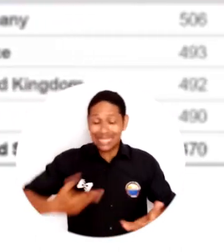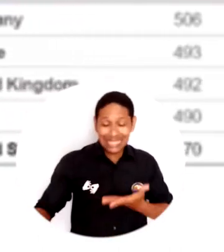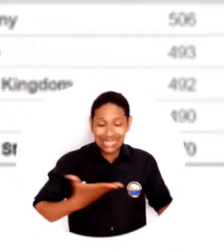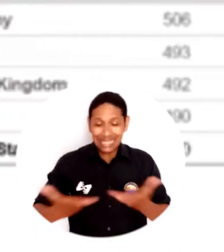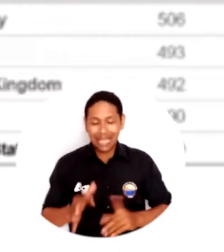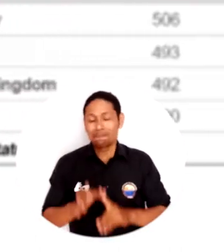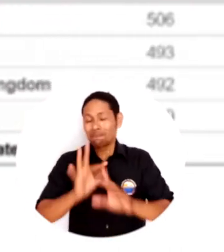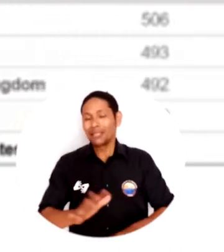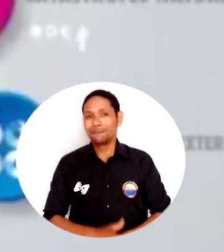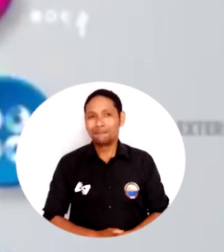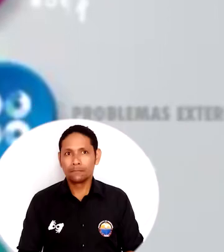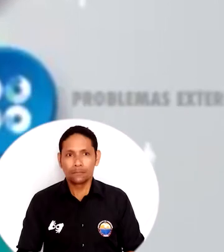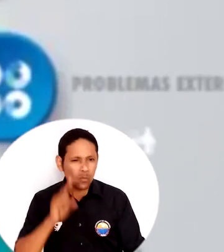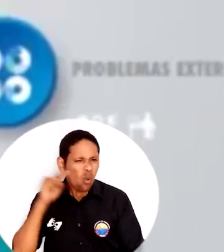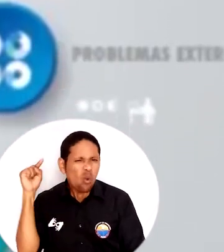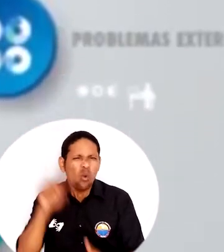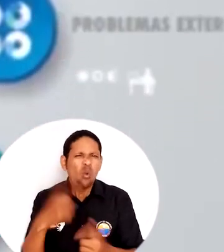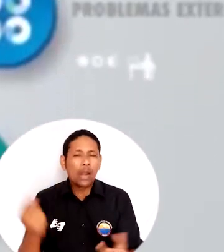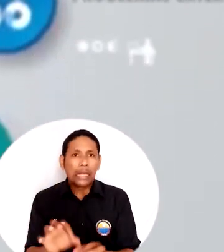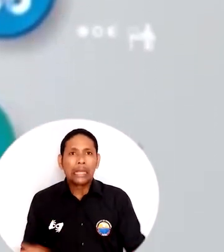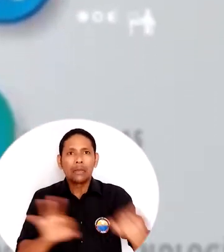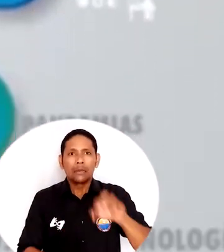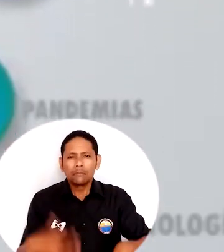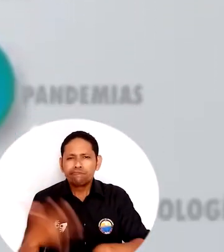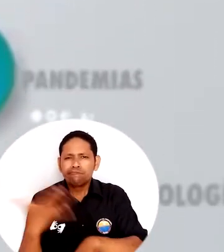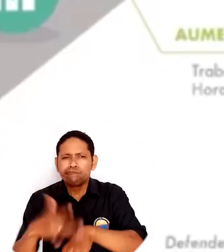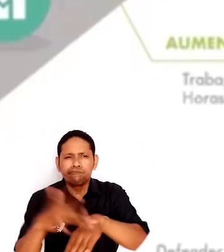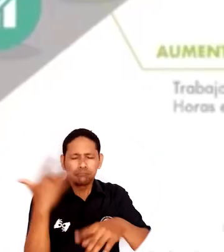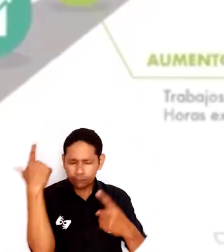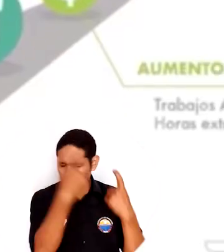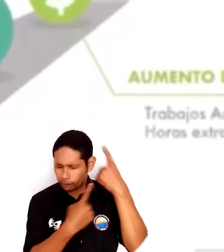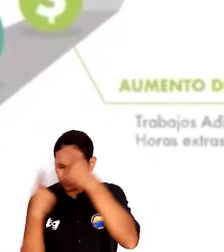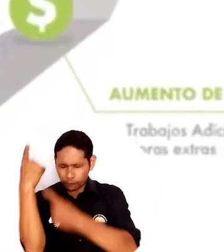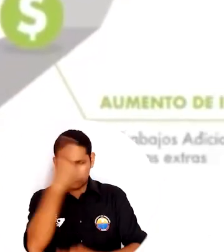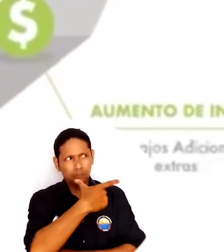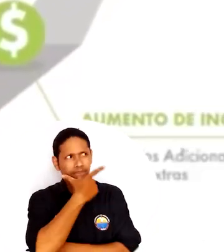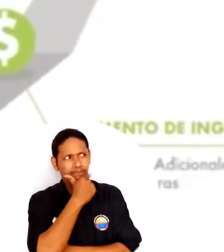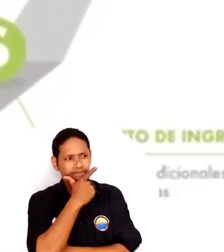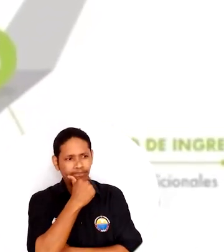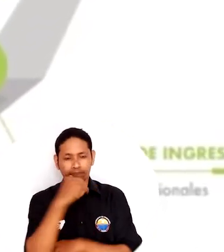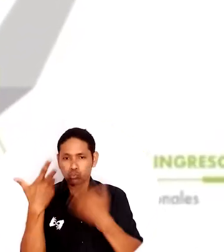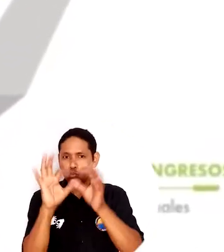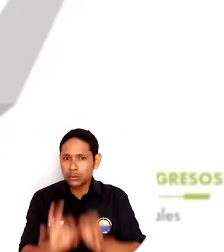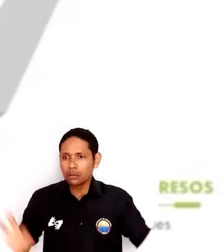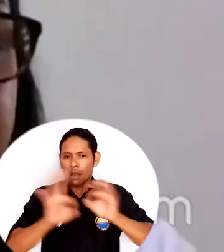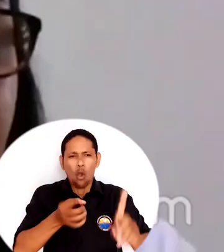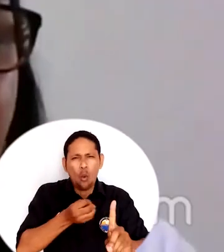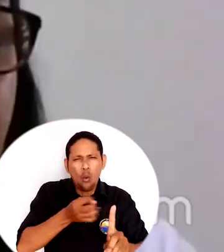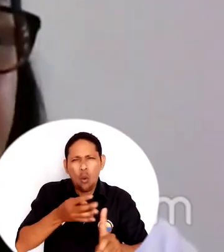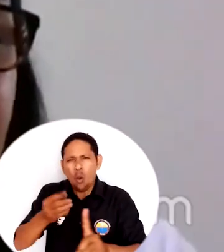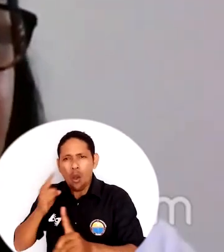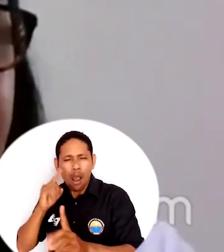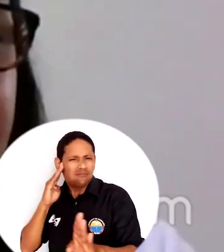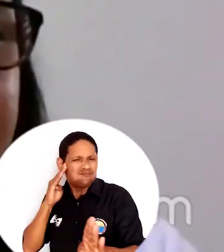servicios muy especialmente. El objetivo principal de esta actividad fue generar reflexión y actualización en la comunidad académica con